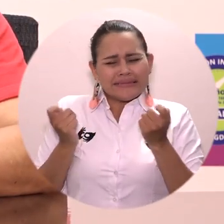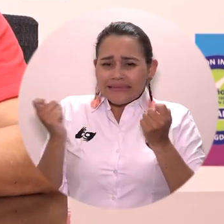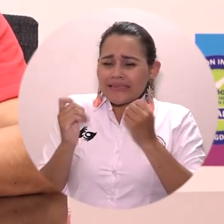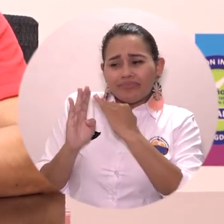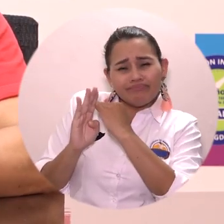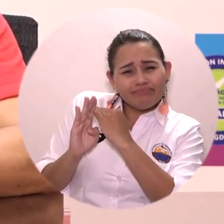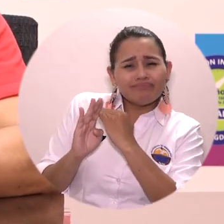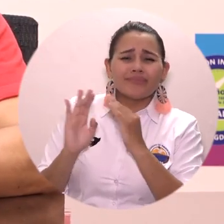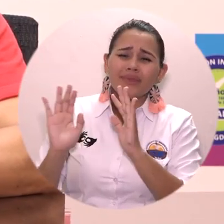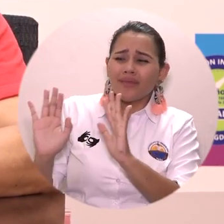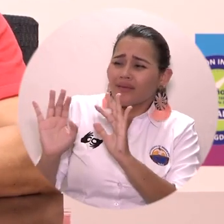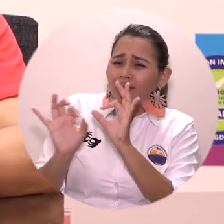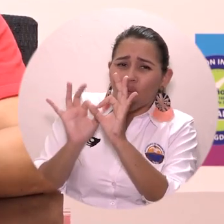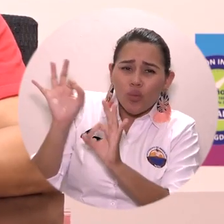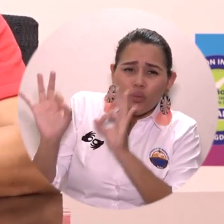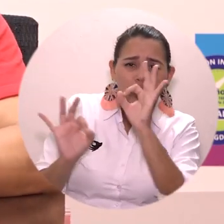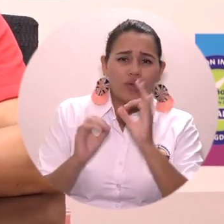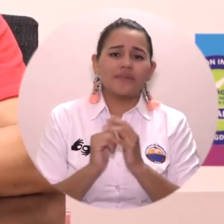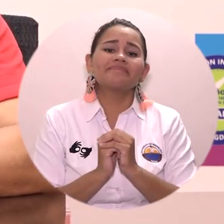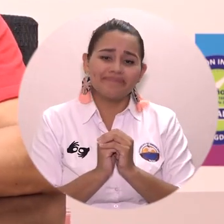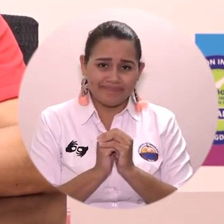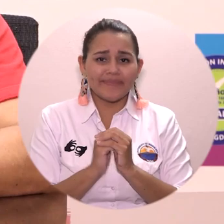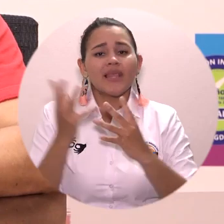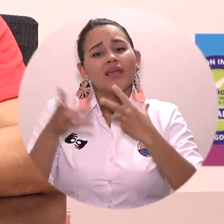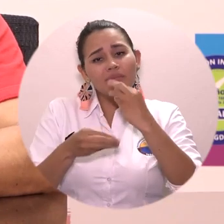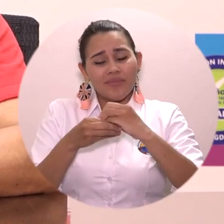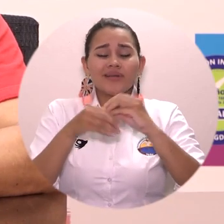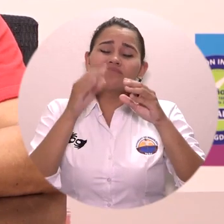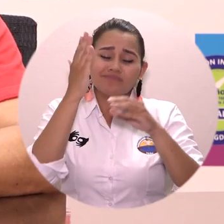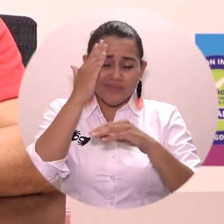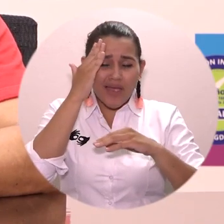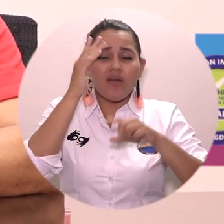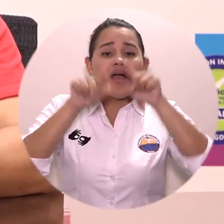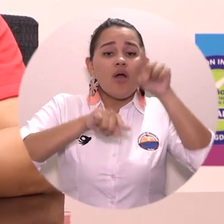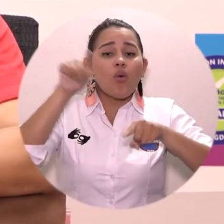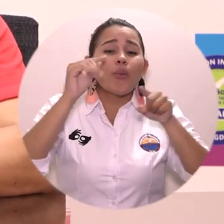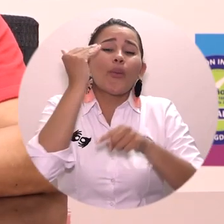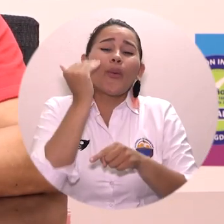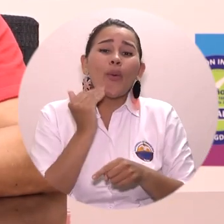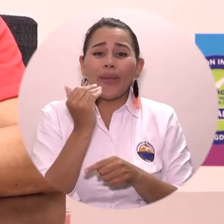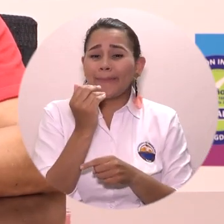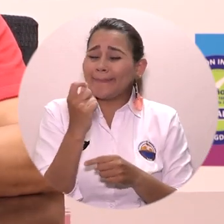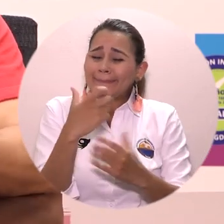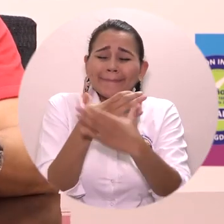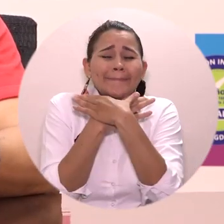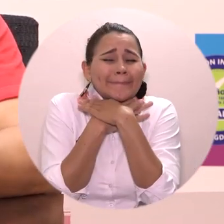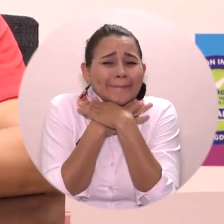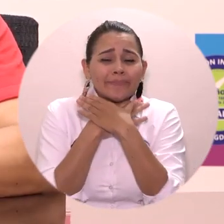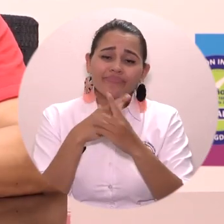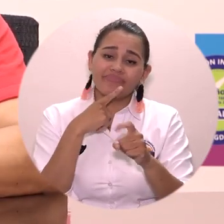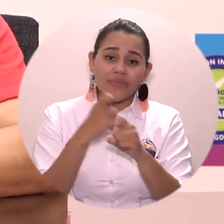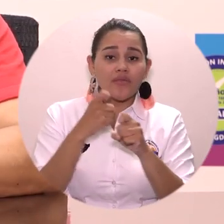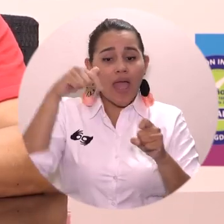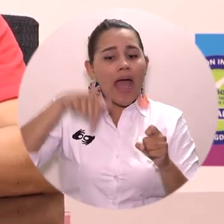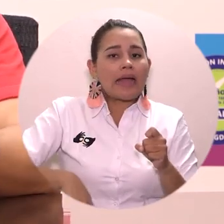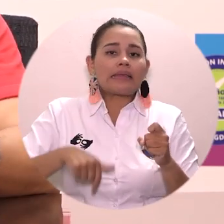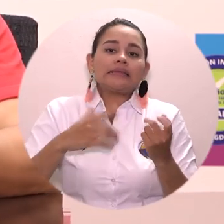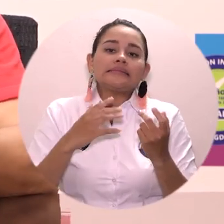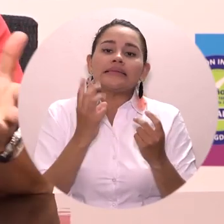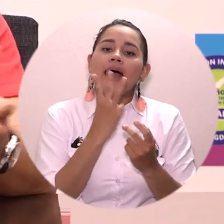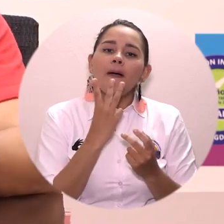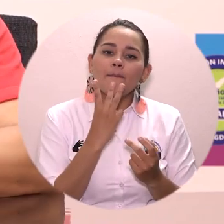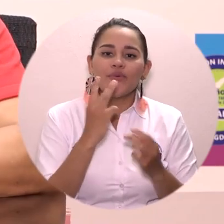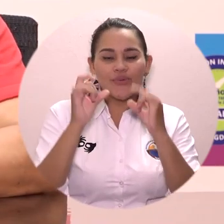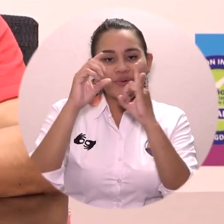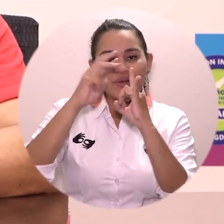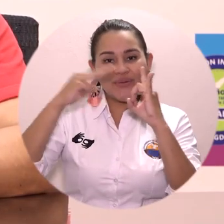Y en esa misma línea hemos mantenido, porque sabemos que hay jóvenes en condición de extrema vulnerabilidad, que el almuerzo que se entrega en las universidades muchas